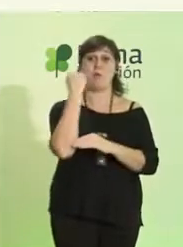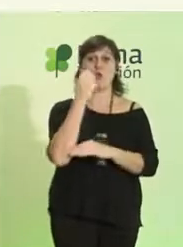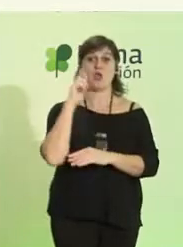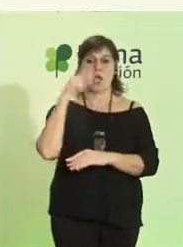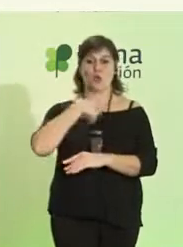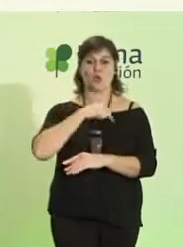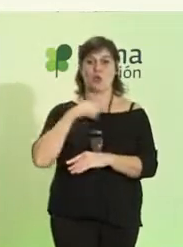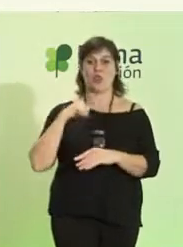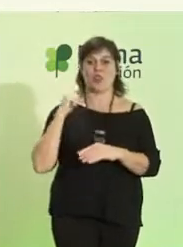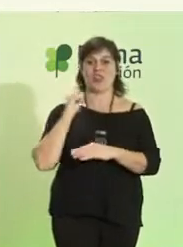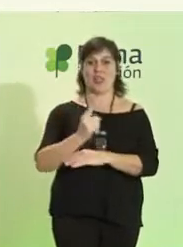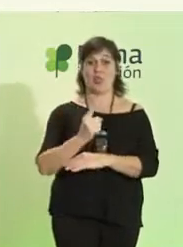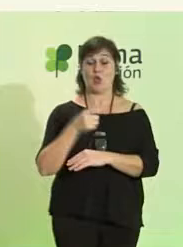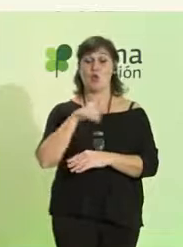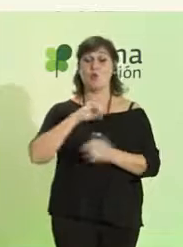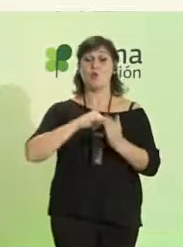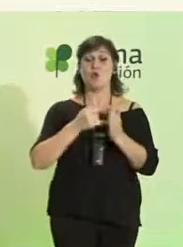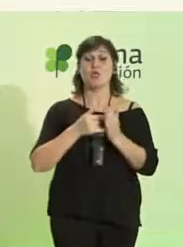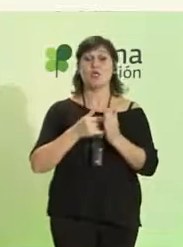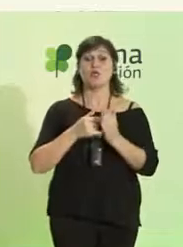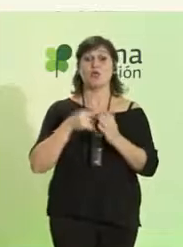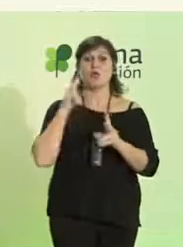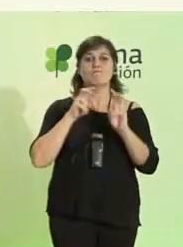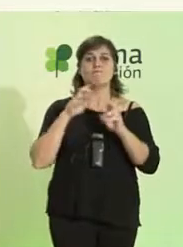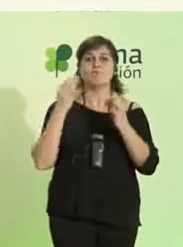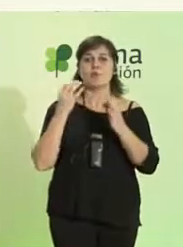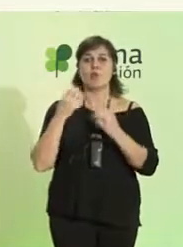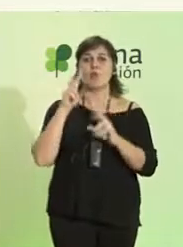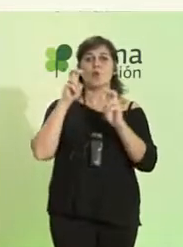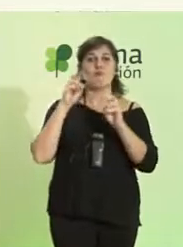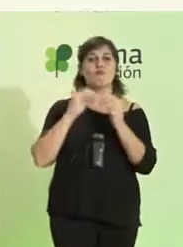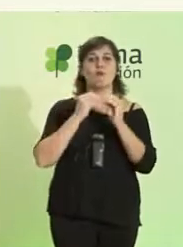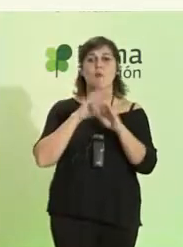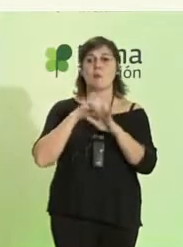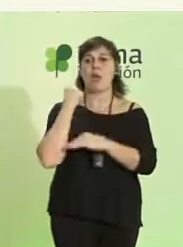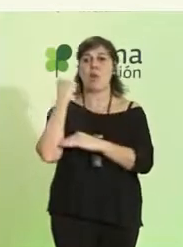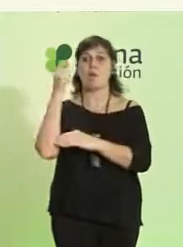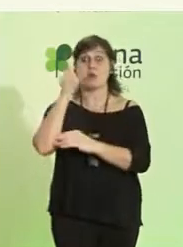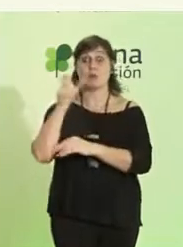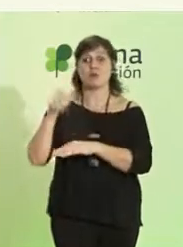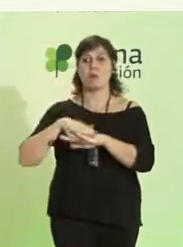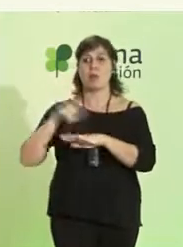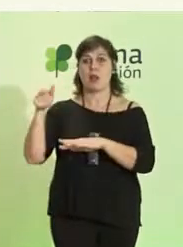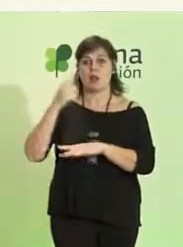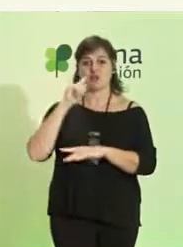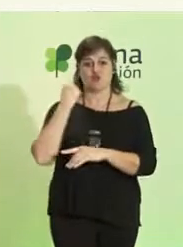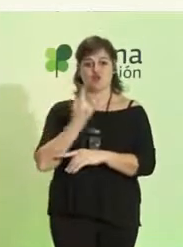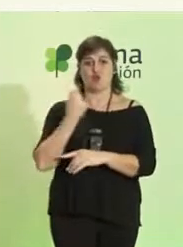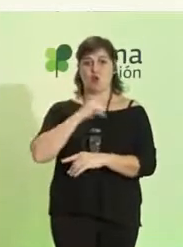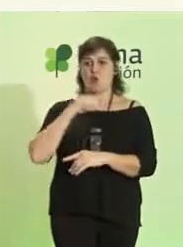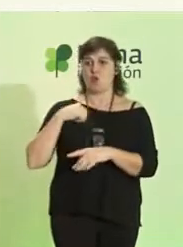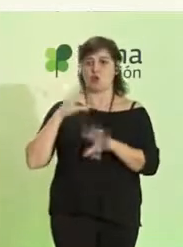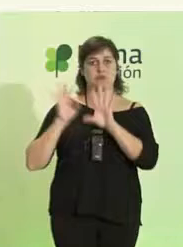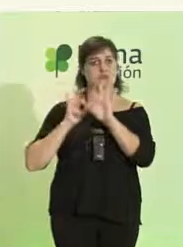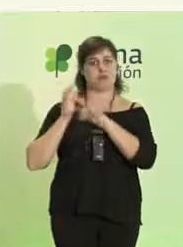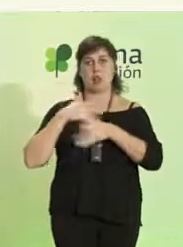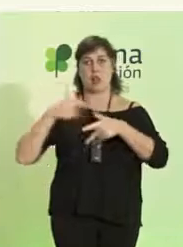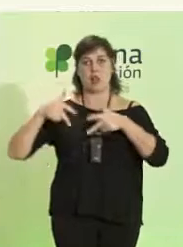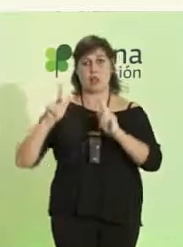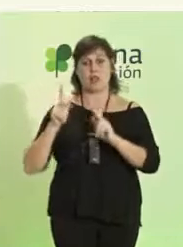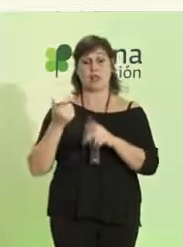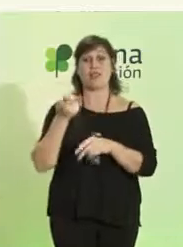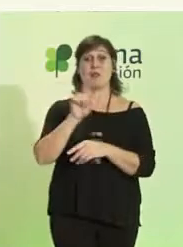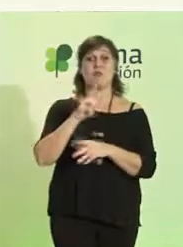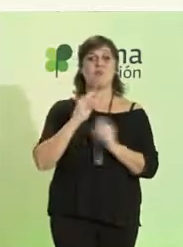Este proyecto busca indagar en nuevas formas de apoyar a las personas para que sean dueñas de sus decisiones, también en cuanto a la